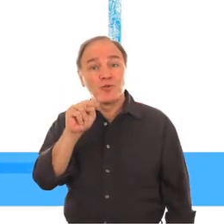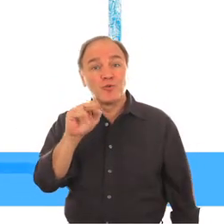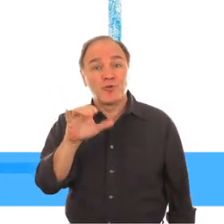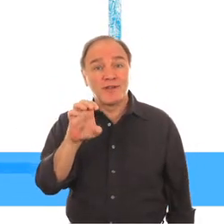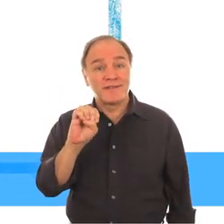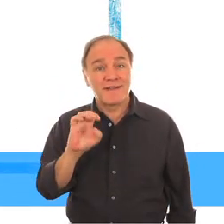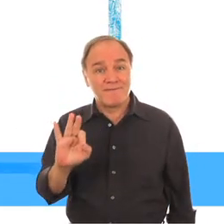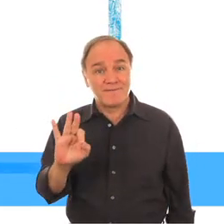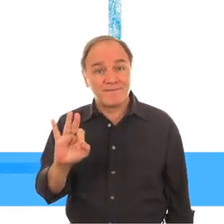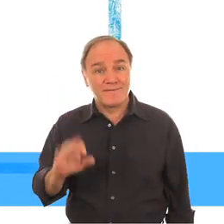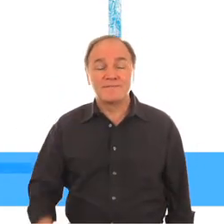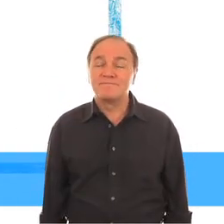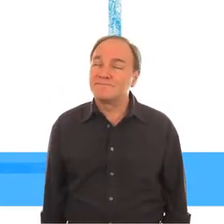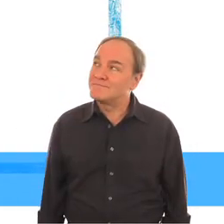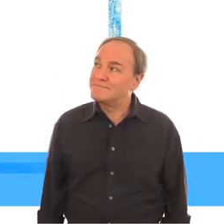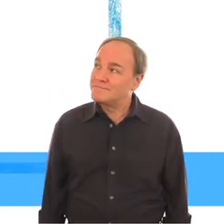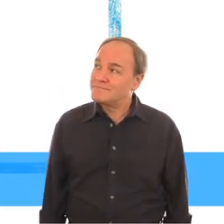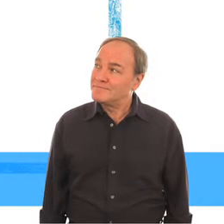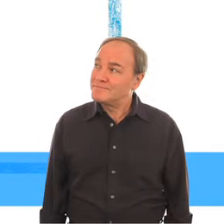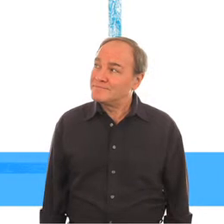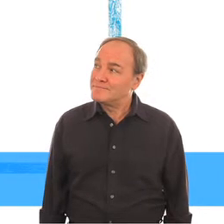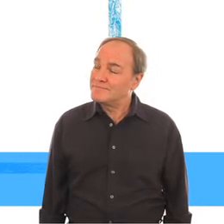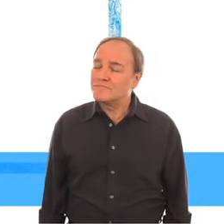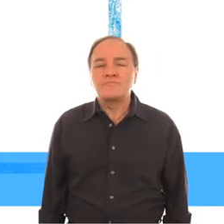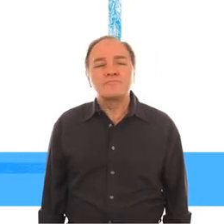Palabras de Anthony Lake, Director Ejecutivo de UNICEF